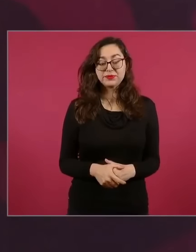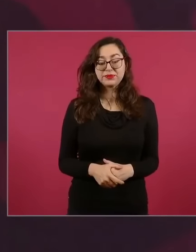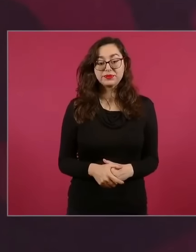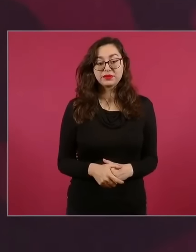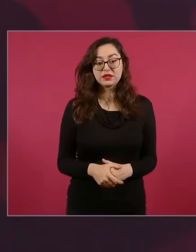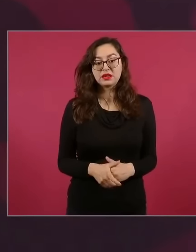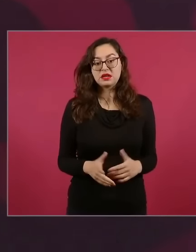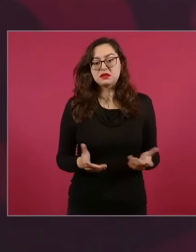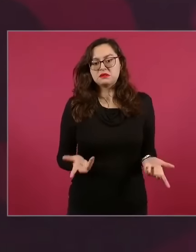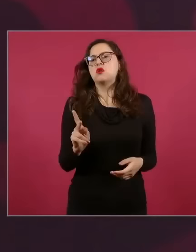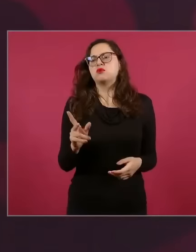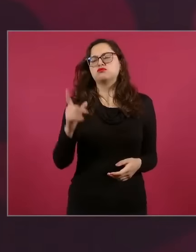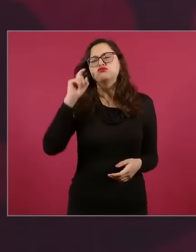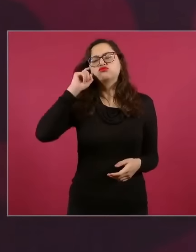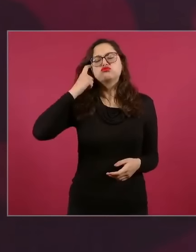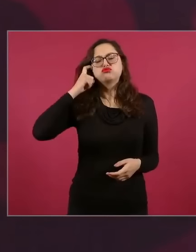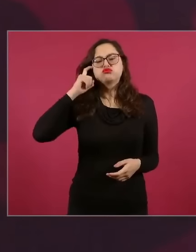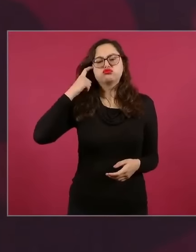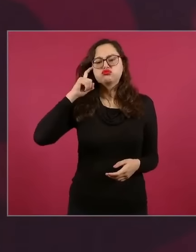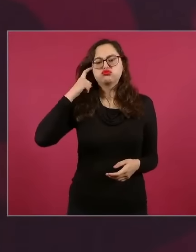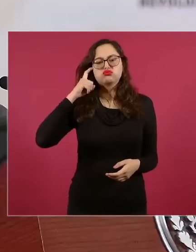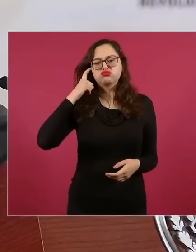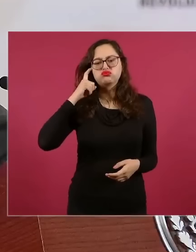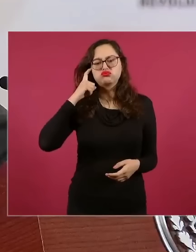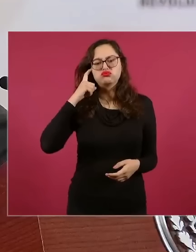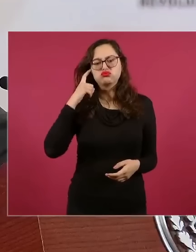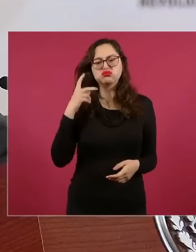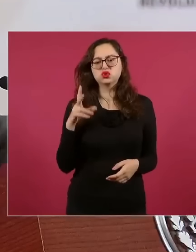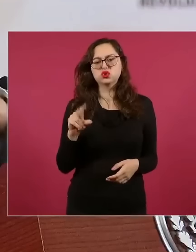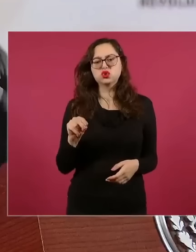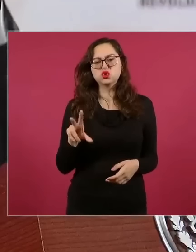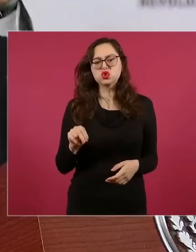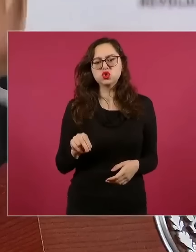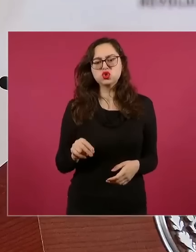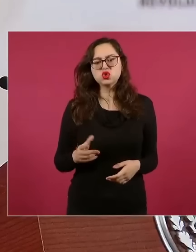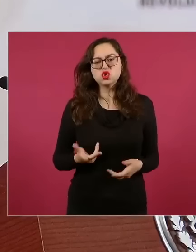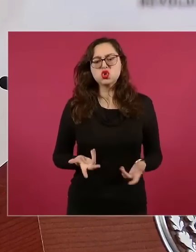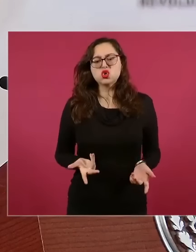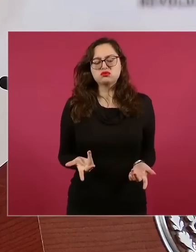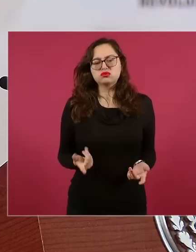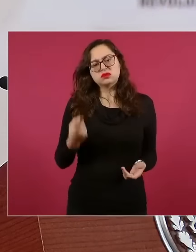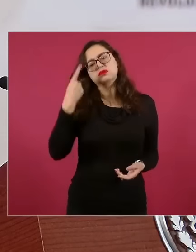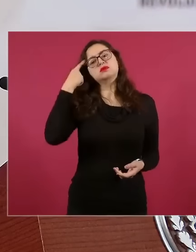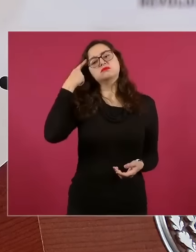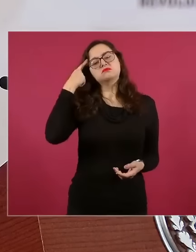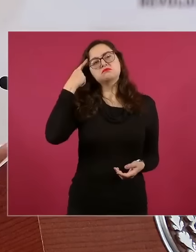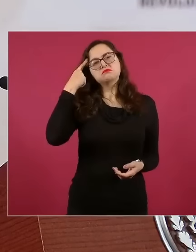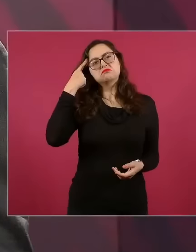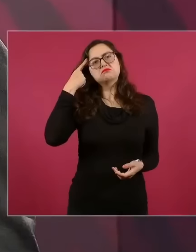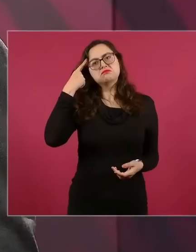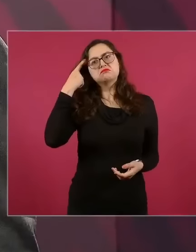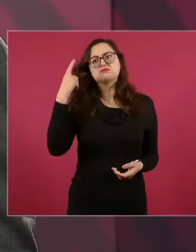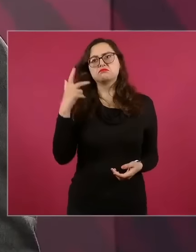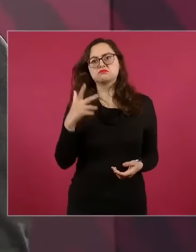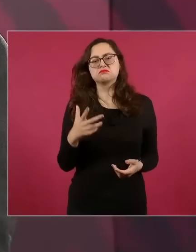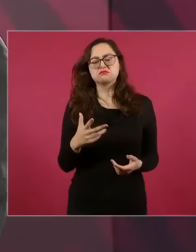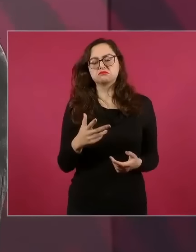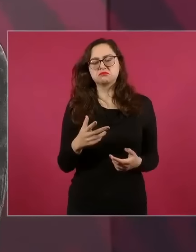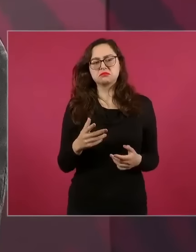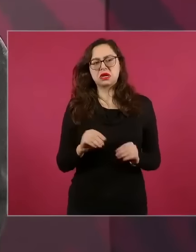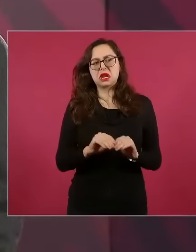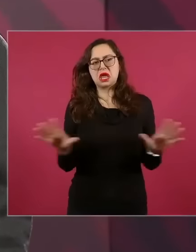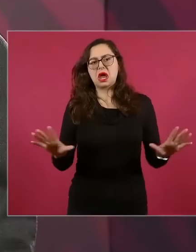enojarnos, tener nada más muy presentes las cosas y defender nuestra independencia,